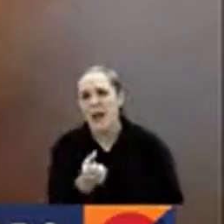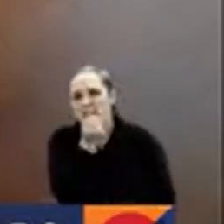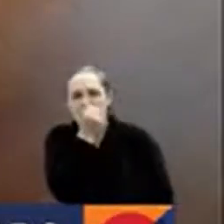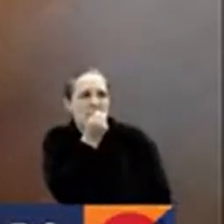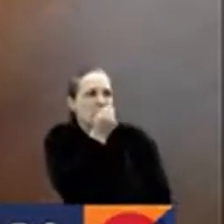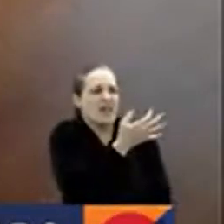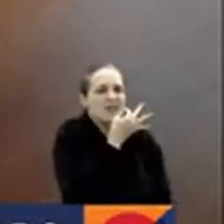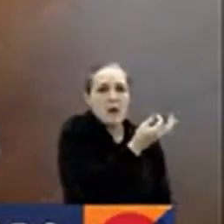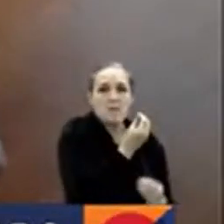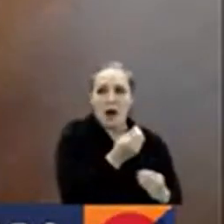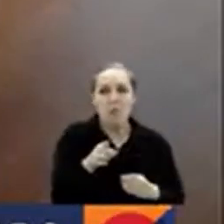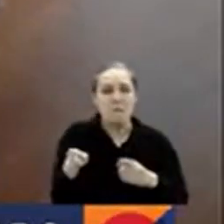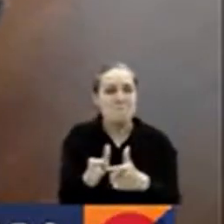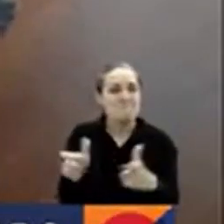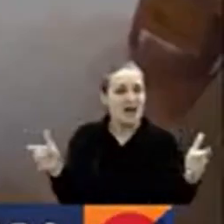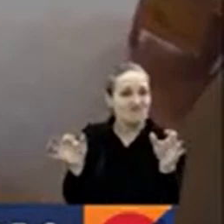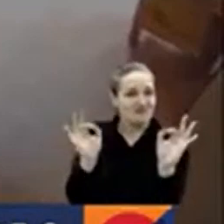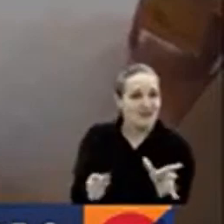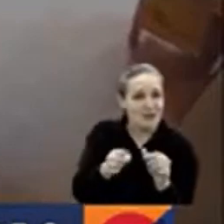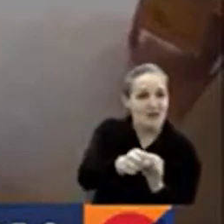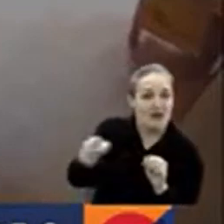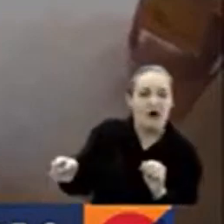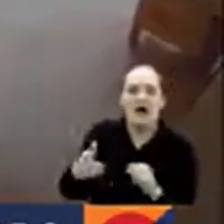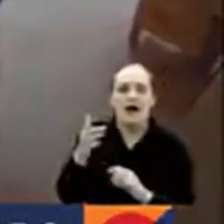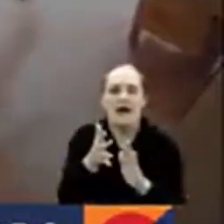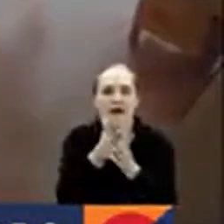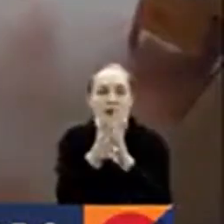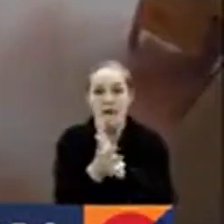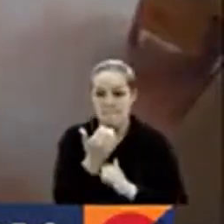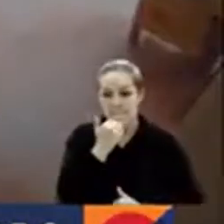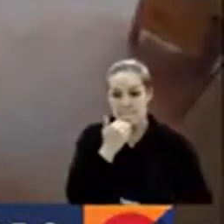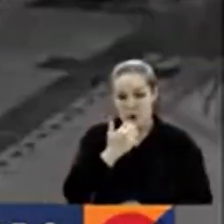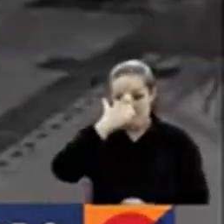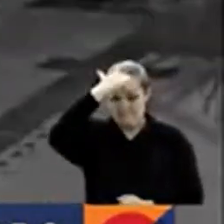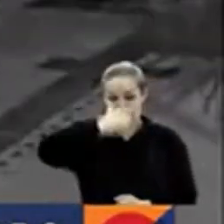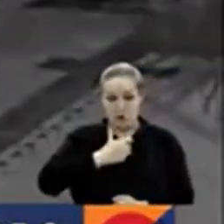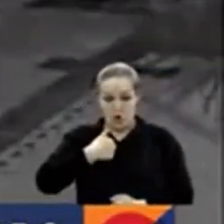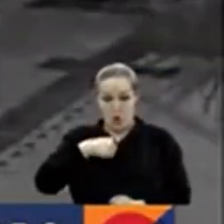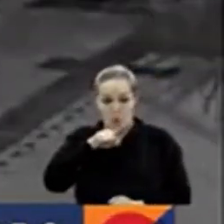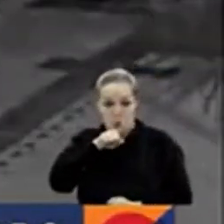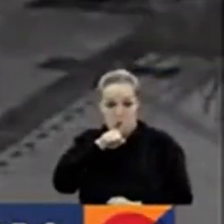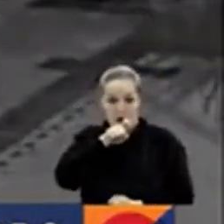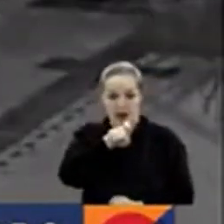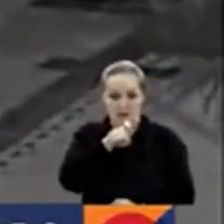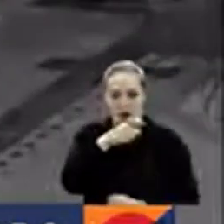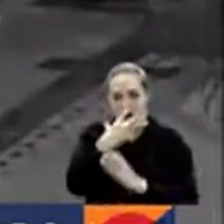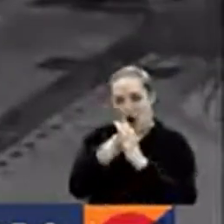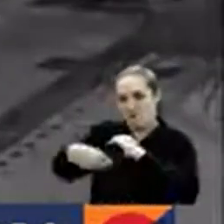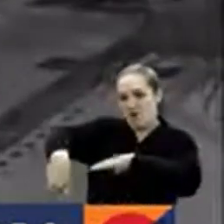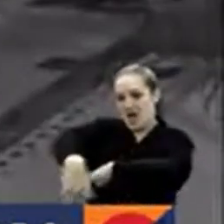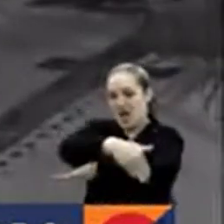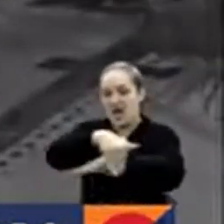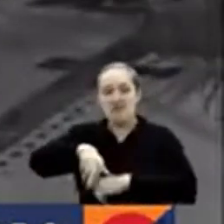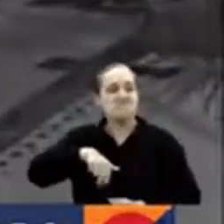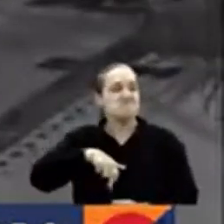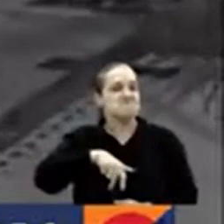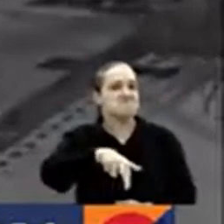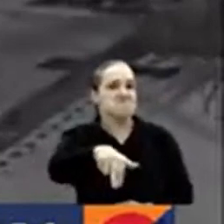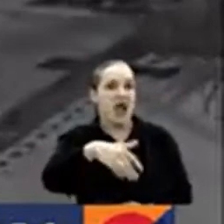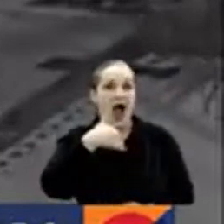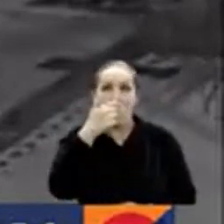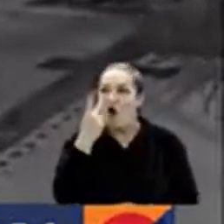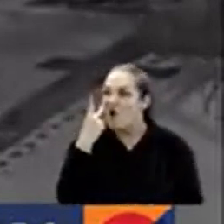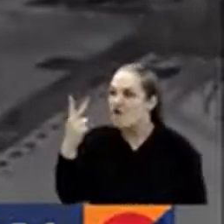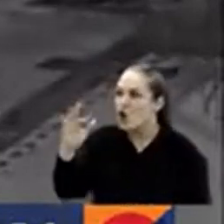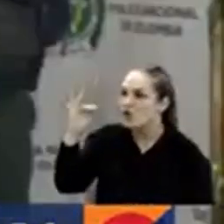denunciar. Y es que, en pocas palabras, si un habitante del área metropolitana de Bucaramanga sale a las calles y no es víctima o testigo